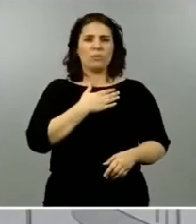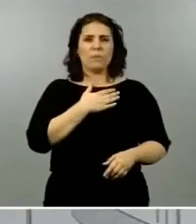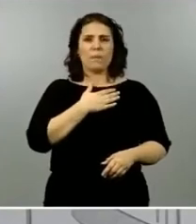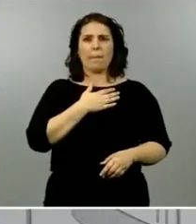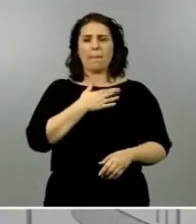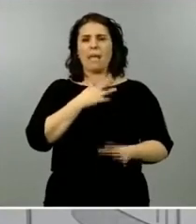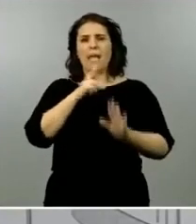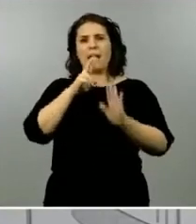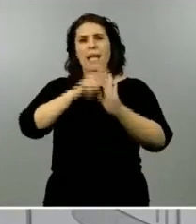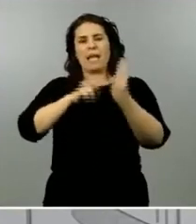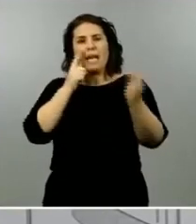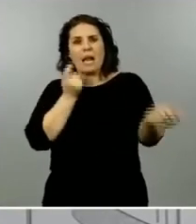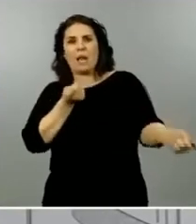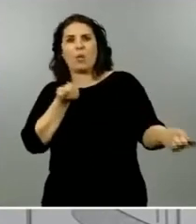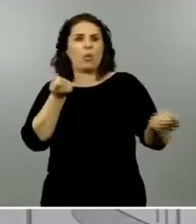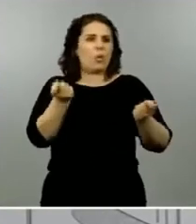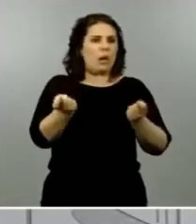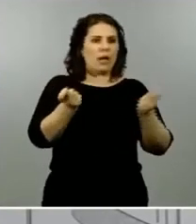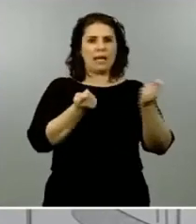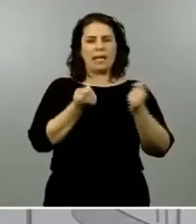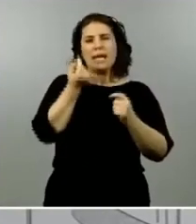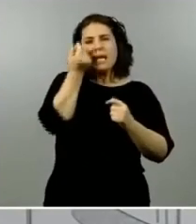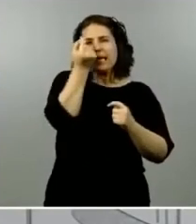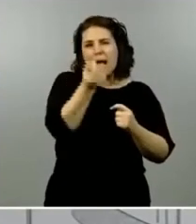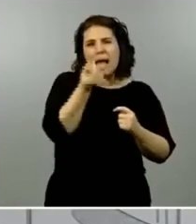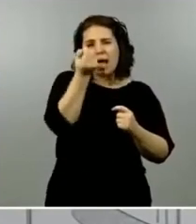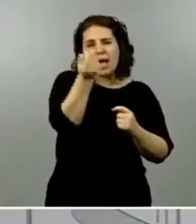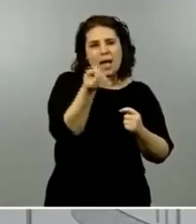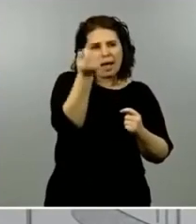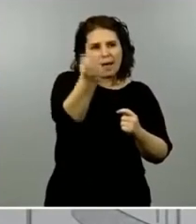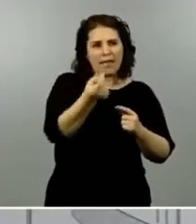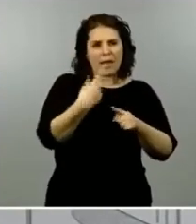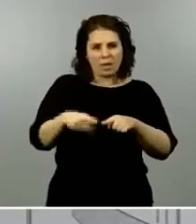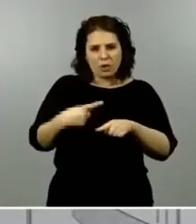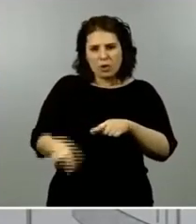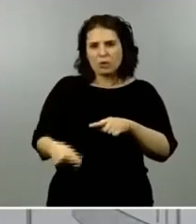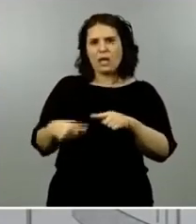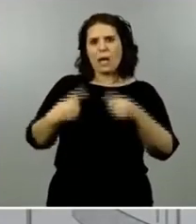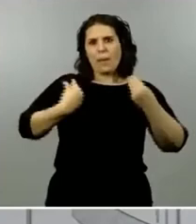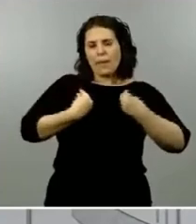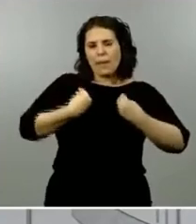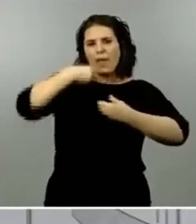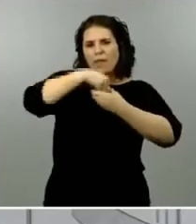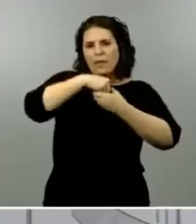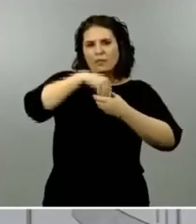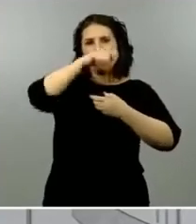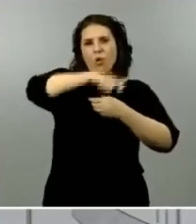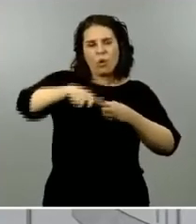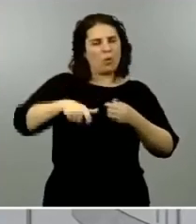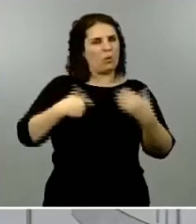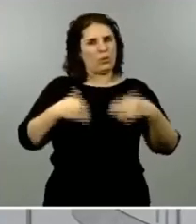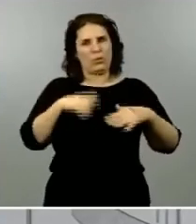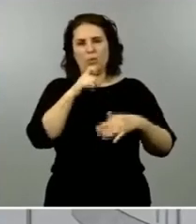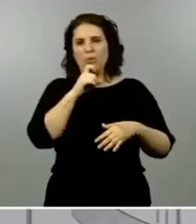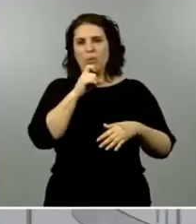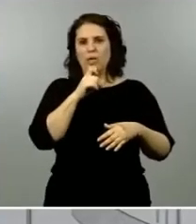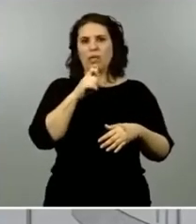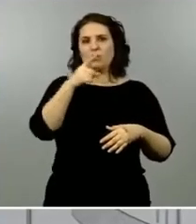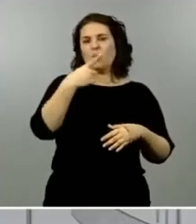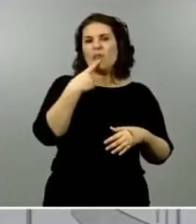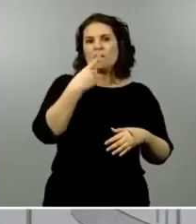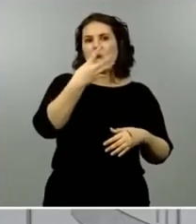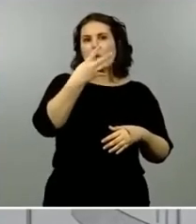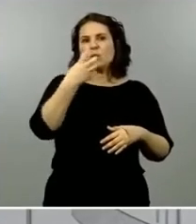una de las cuestiones cotidianas de los ciudadanos y por tanto pues esta cuestión que usted plantea de los 400 metros en la segunda fase